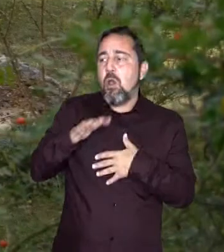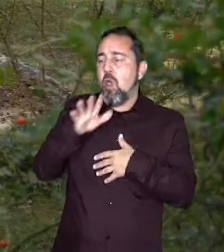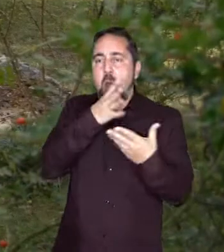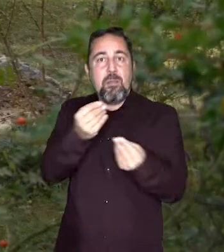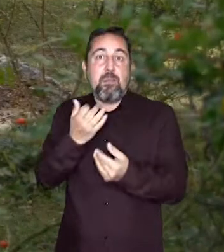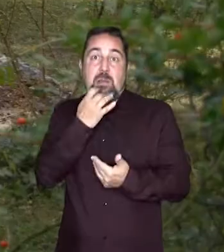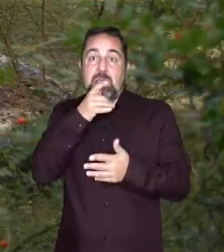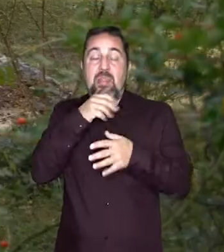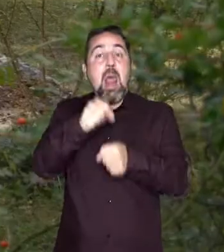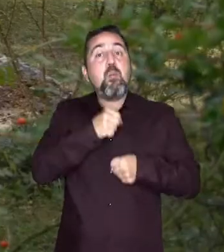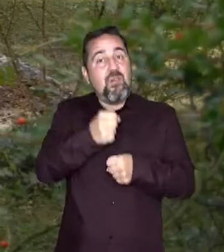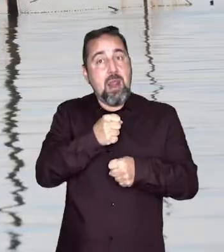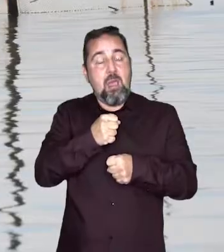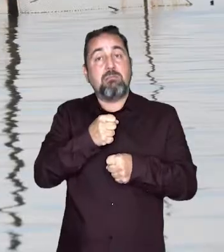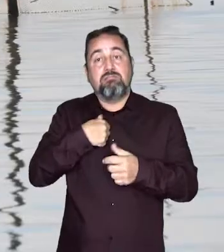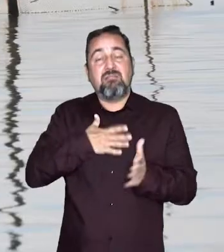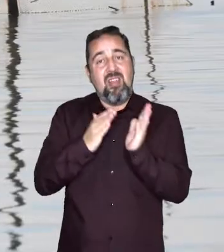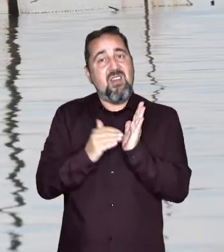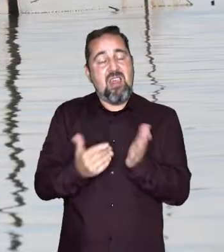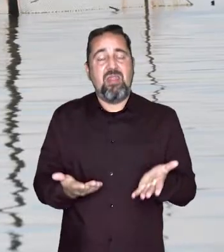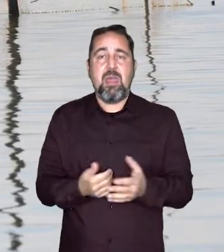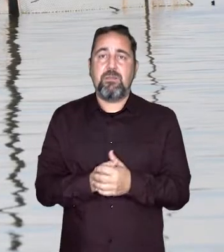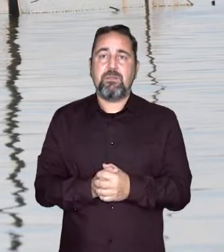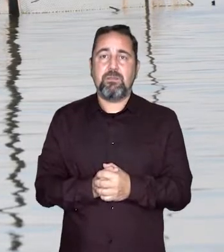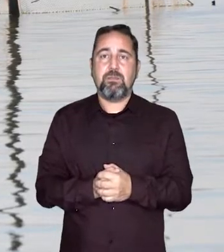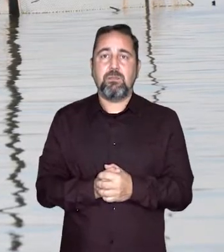reservas naturales y zonas húmedas, como la albufera de Valencia.